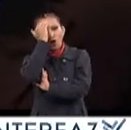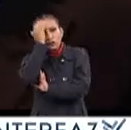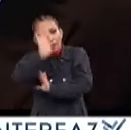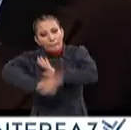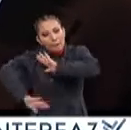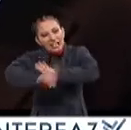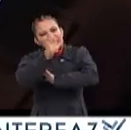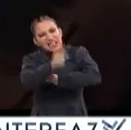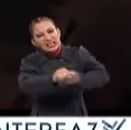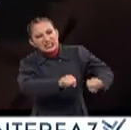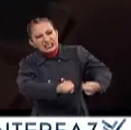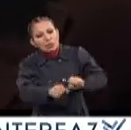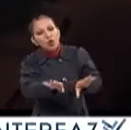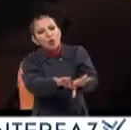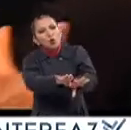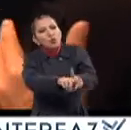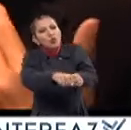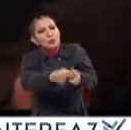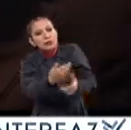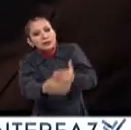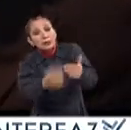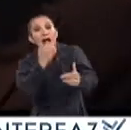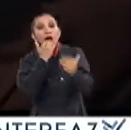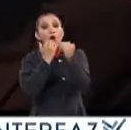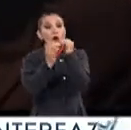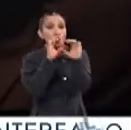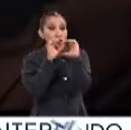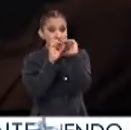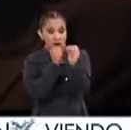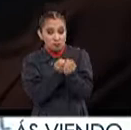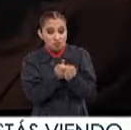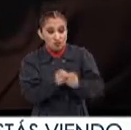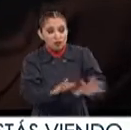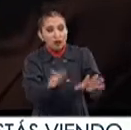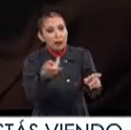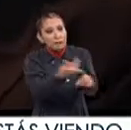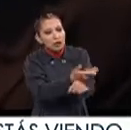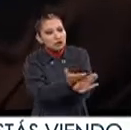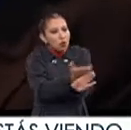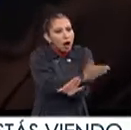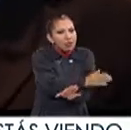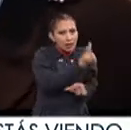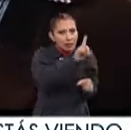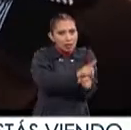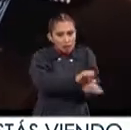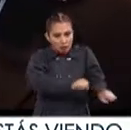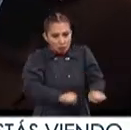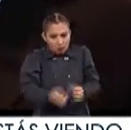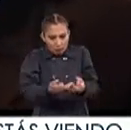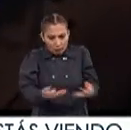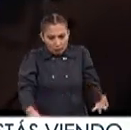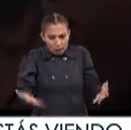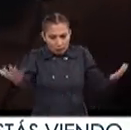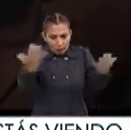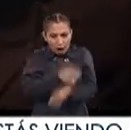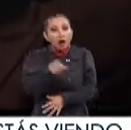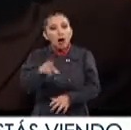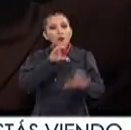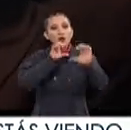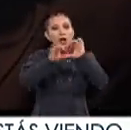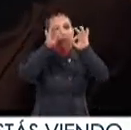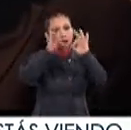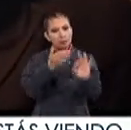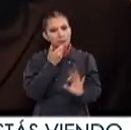los fundamentos del fenómeno Para que esta comunicación de qué pasó el día que se movió el piso Sea una